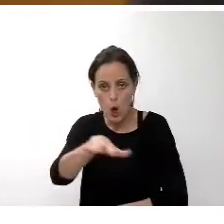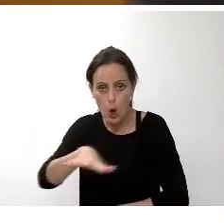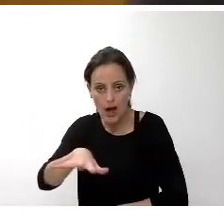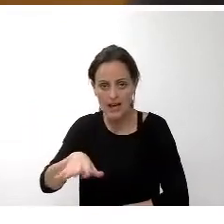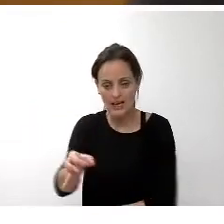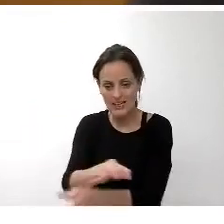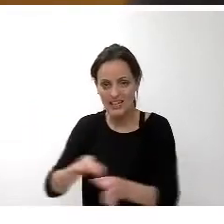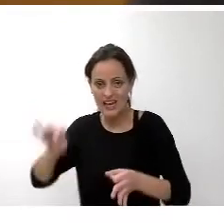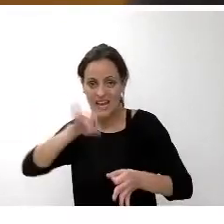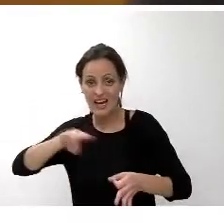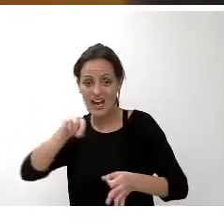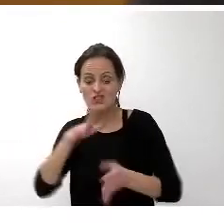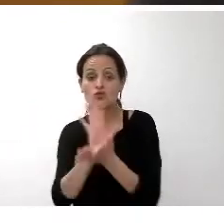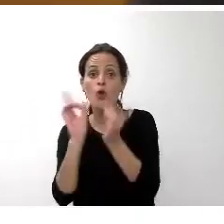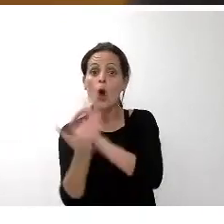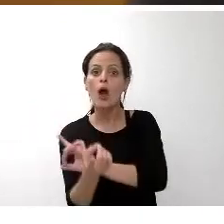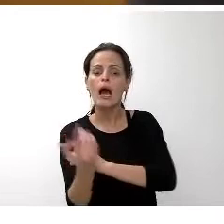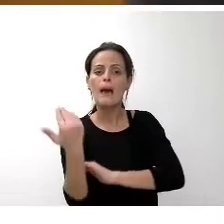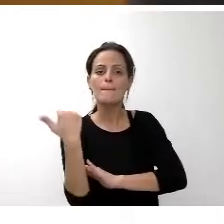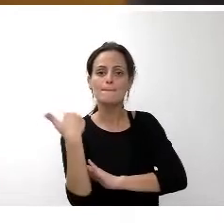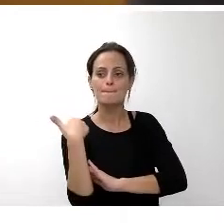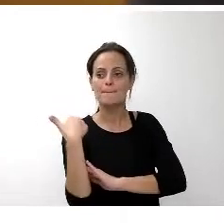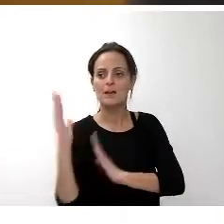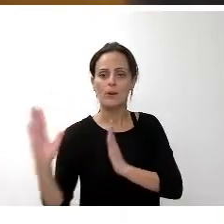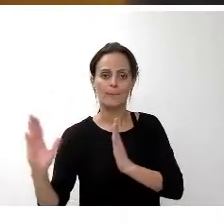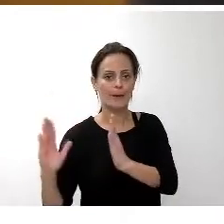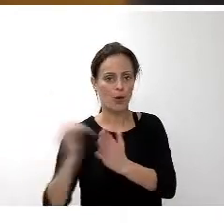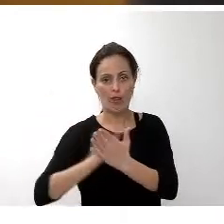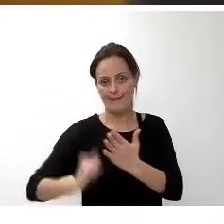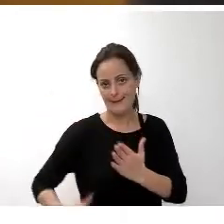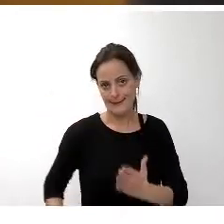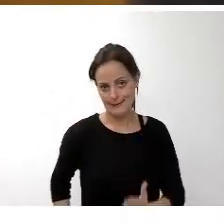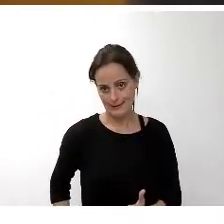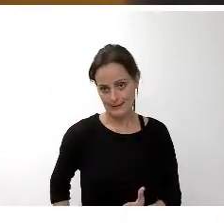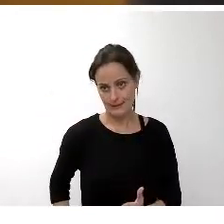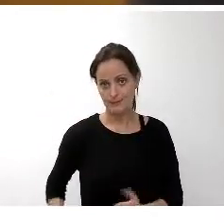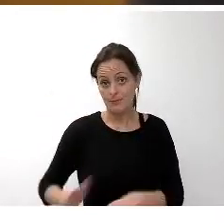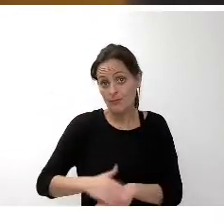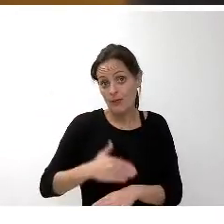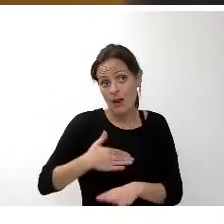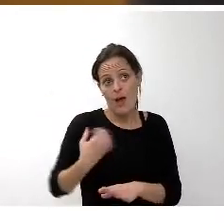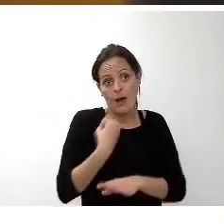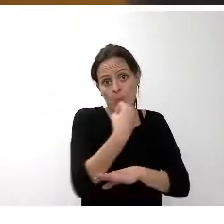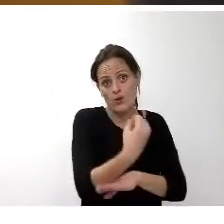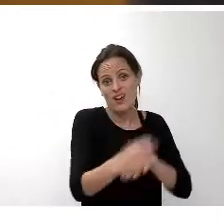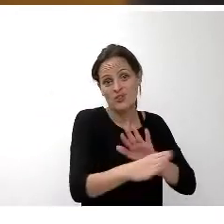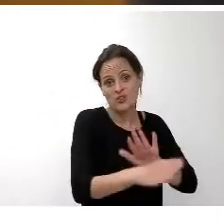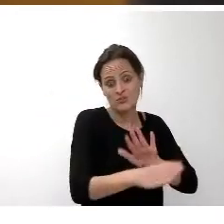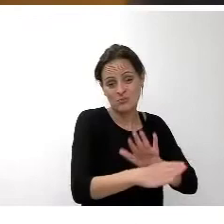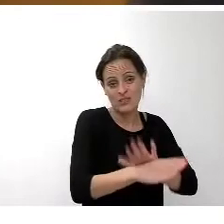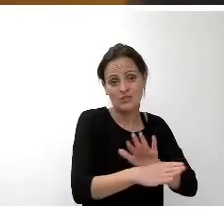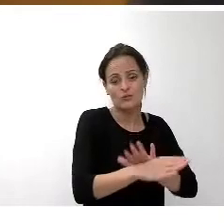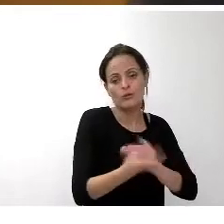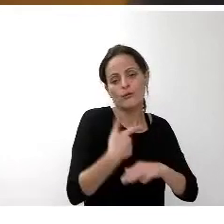en favor del Gobierno durante el peor periodo de la crisis en aras del sostenimiento de los servicios públicos de sanidad y educación,